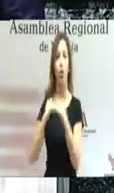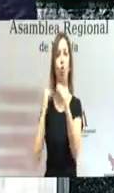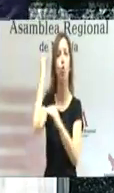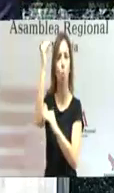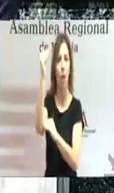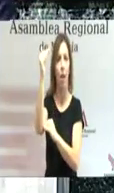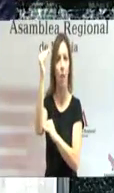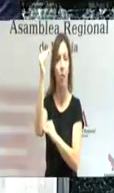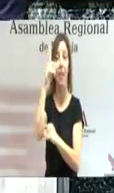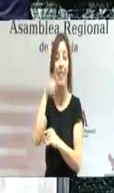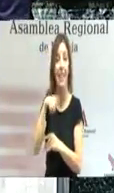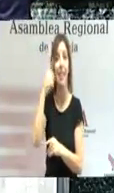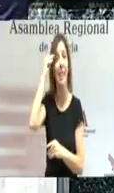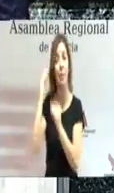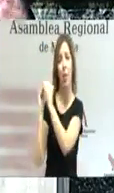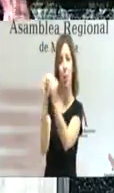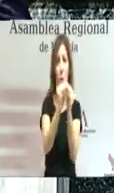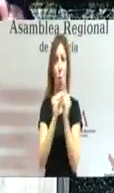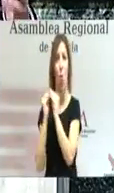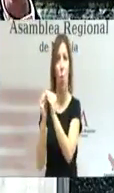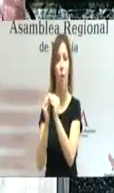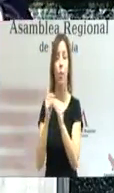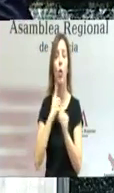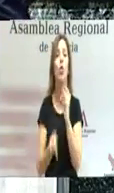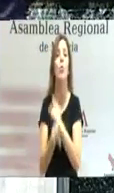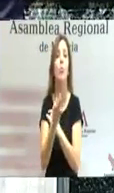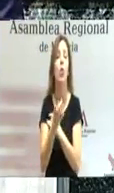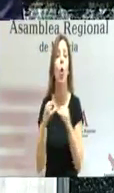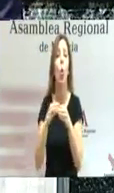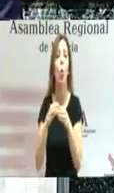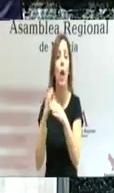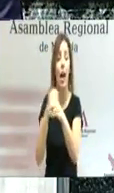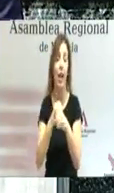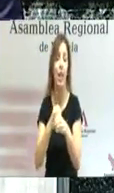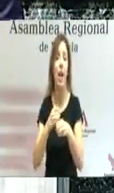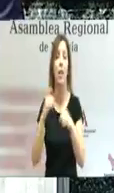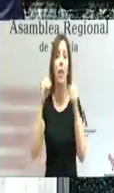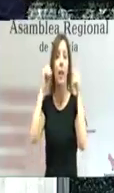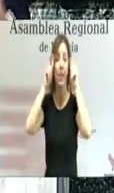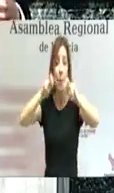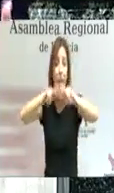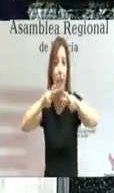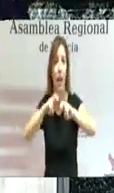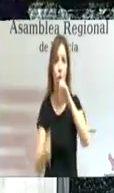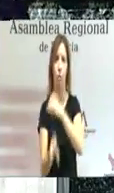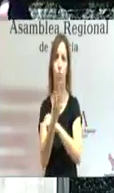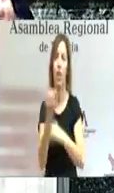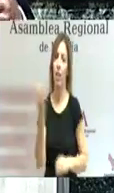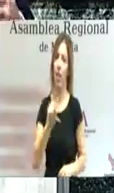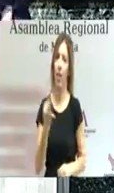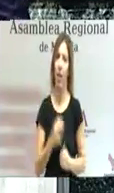criterios. Y para eso planteo la creación de una gran agencia regional de investigación y conocimiento, sumando